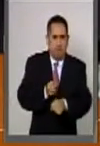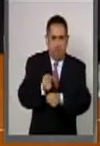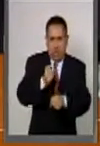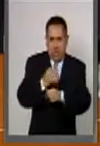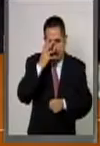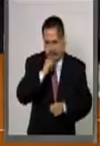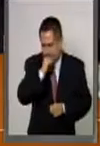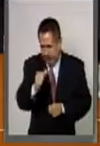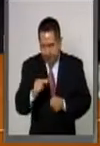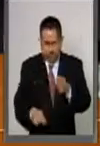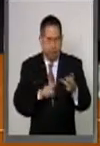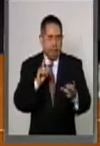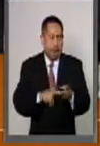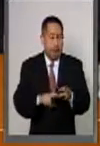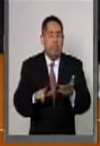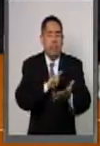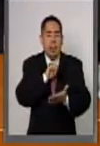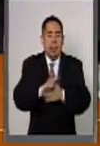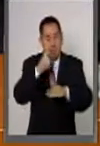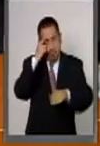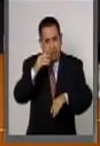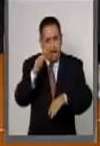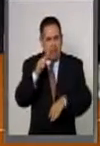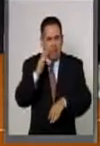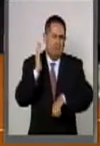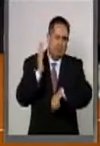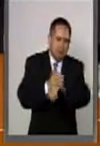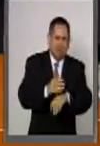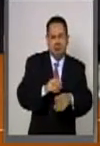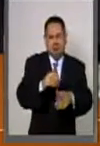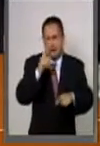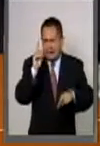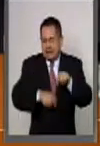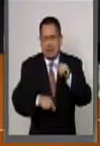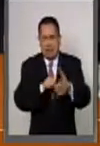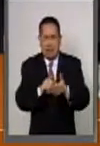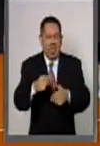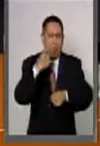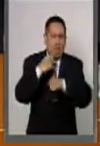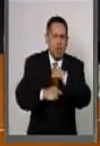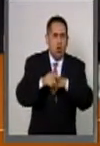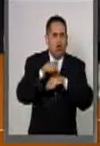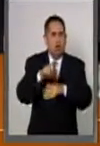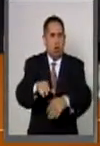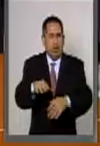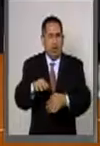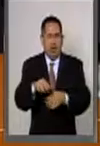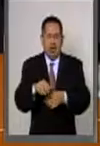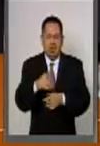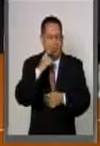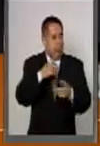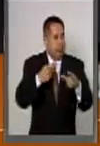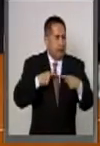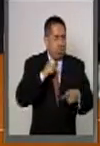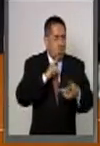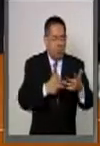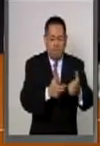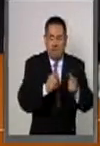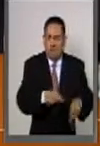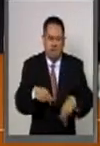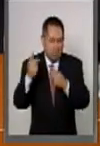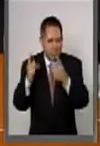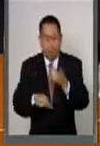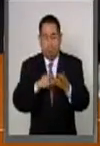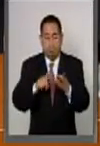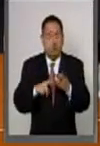Libre de Violencia, Ley General para Prevenir, Sancionar y Erradicar los Delitos en Materia de Trata de Personas, el